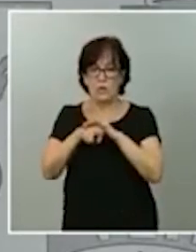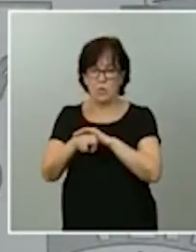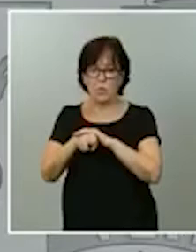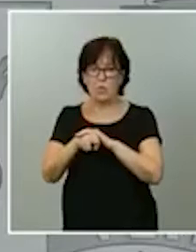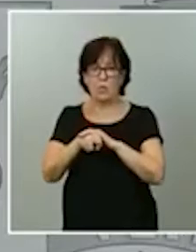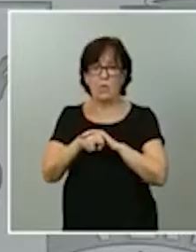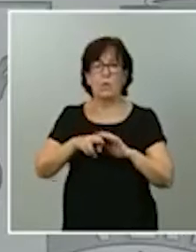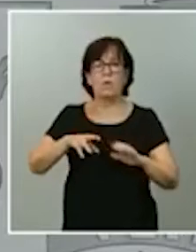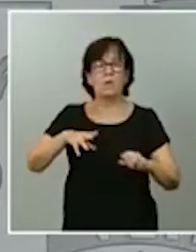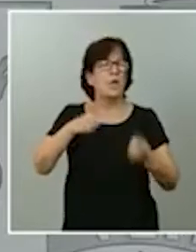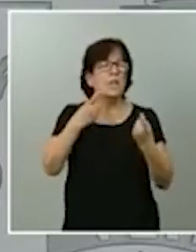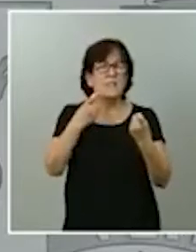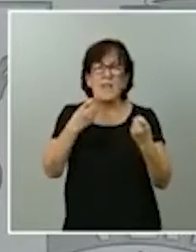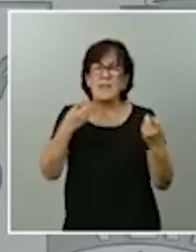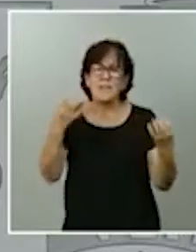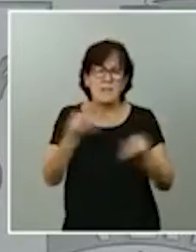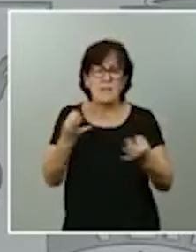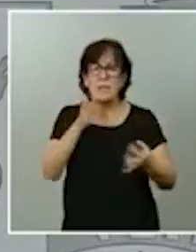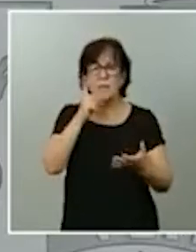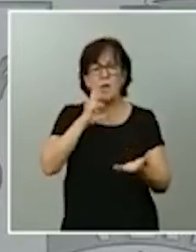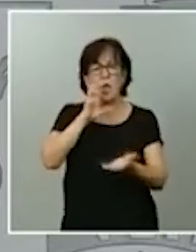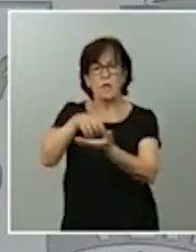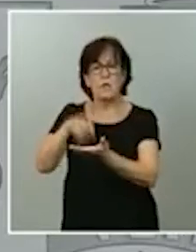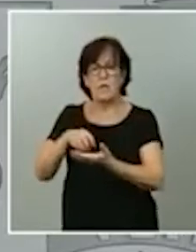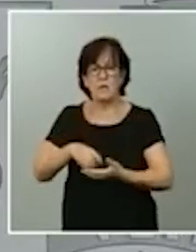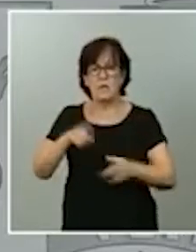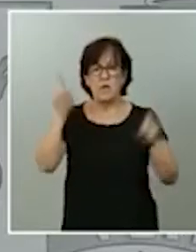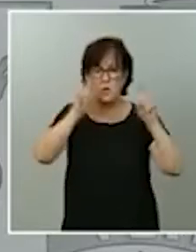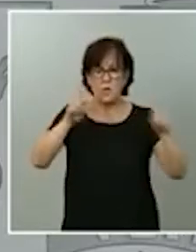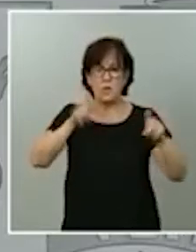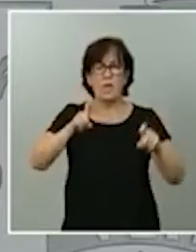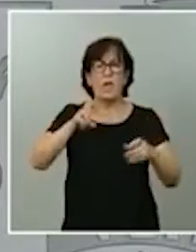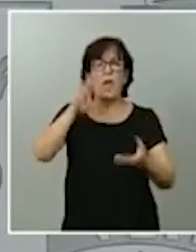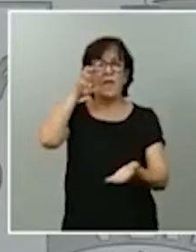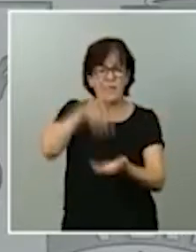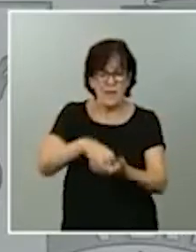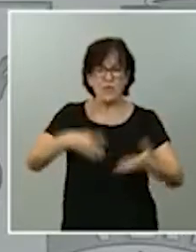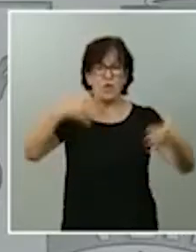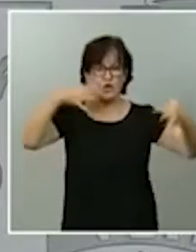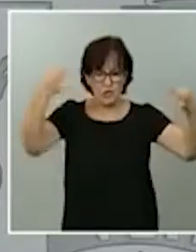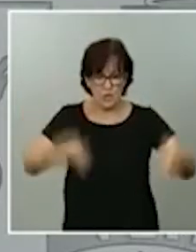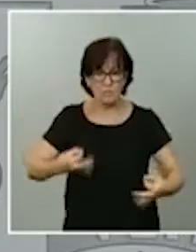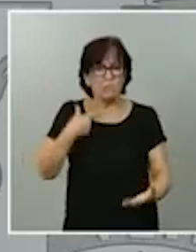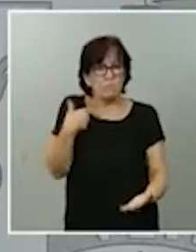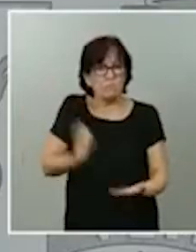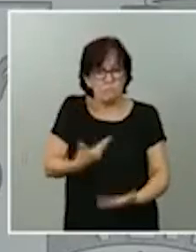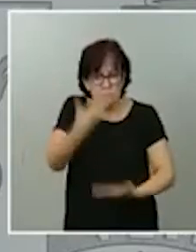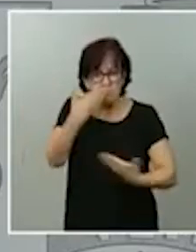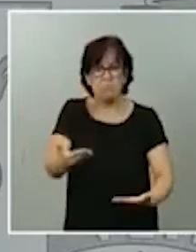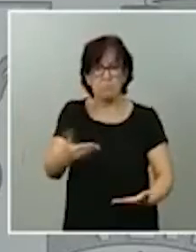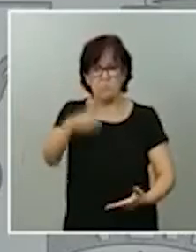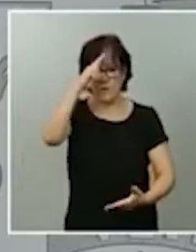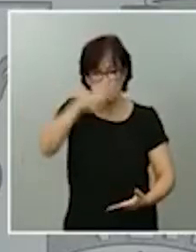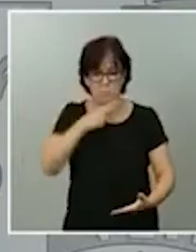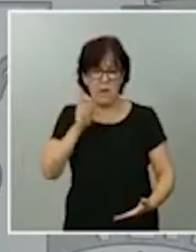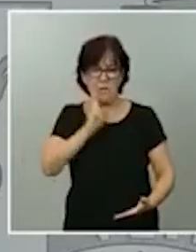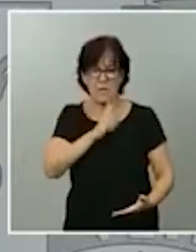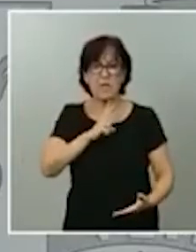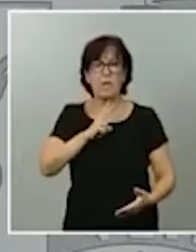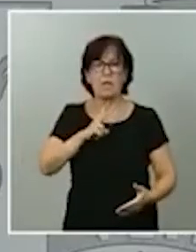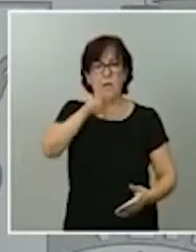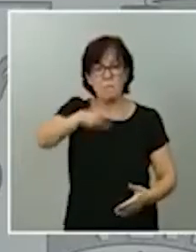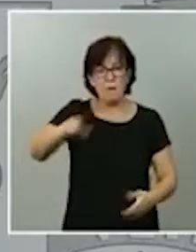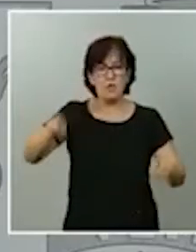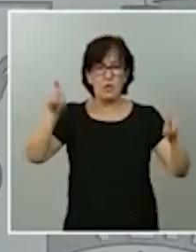lo que sea necesario para que los centros educativos sean centros seguros y les garantizo a los padres y madres y al personal docente que van a ser centros